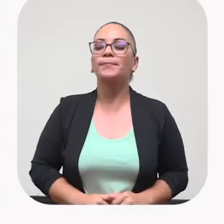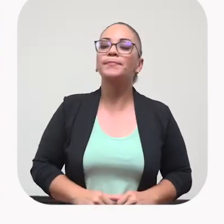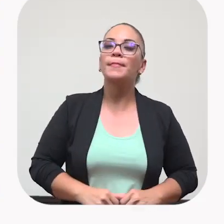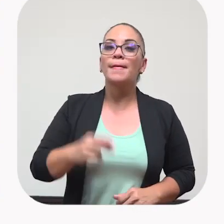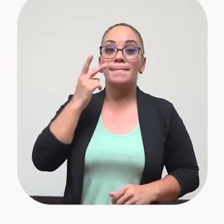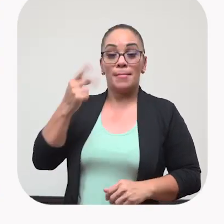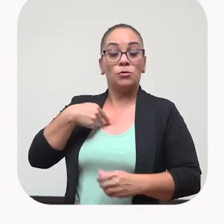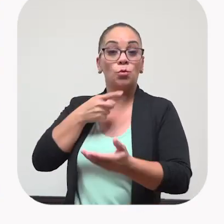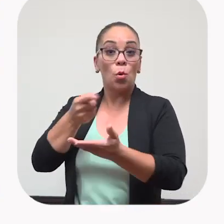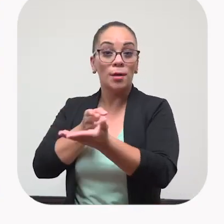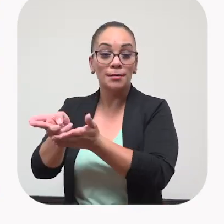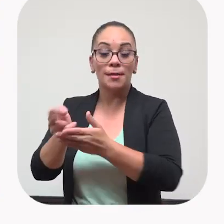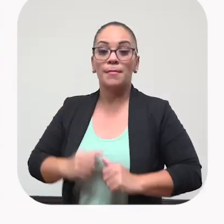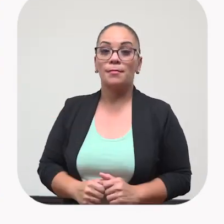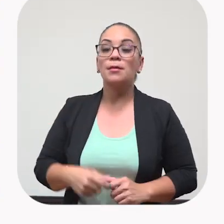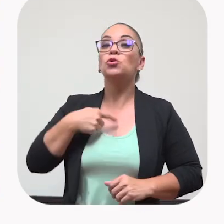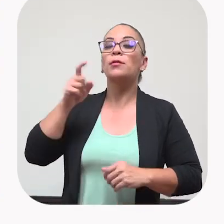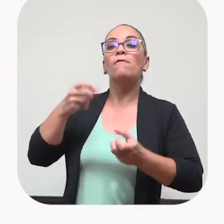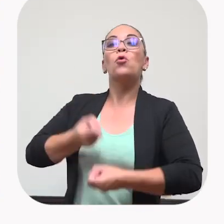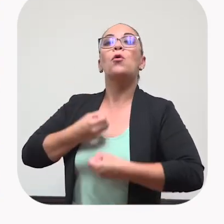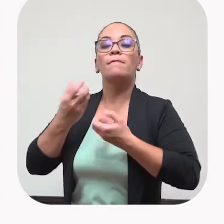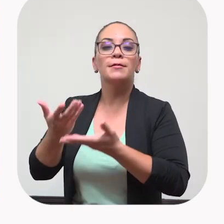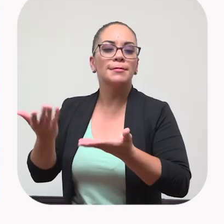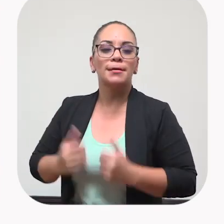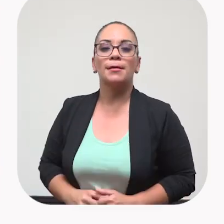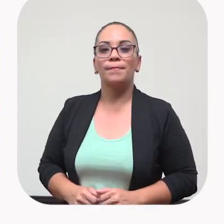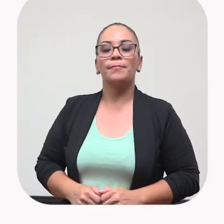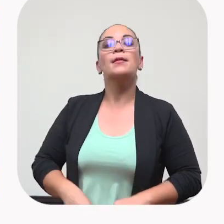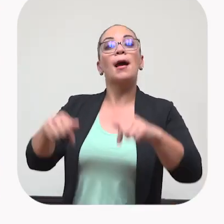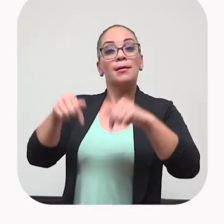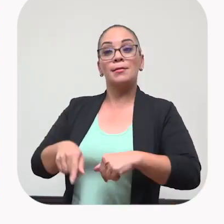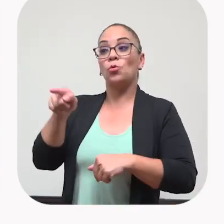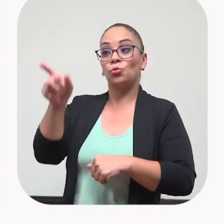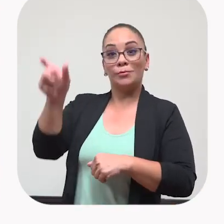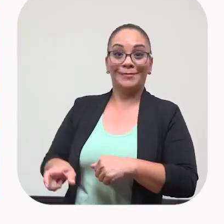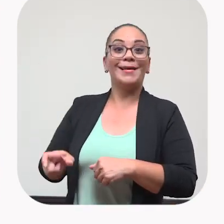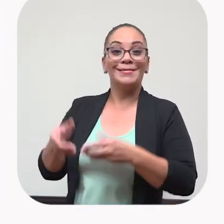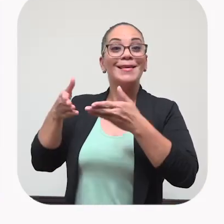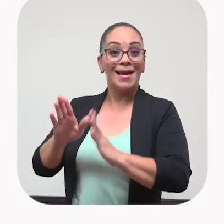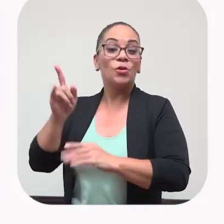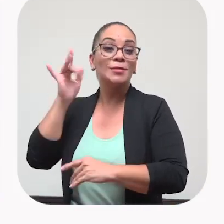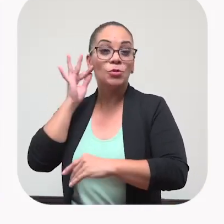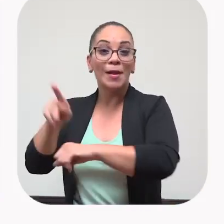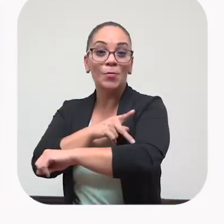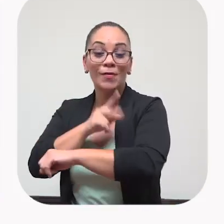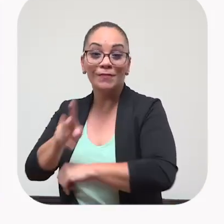vea, para hacerme franco, yo tengo que confesar algo. Aquí, usted es la hija de la señora de Purral.